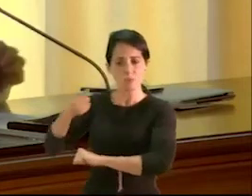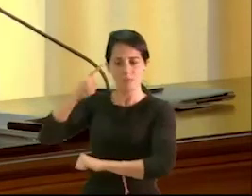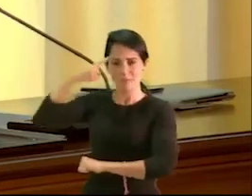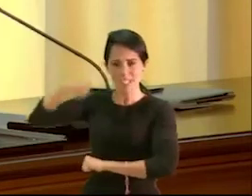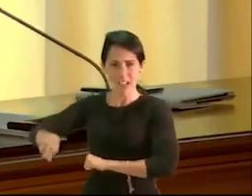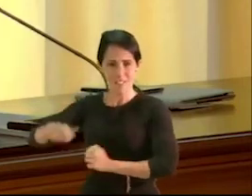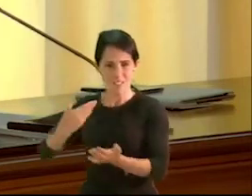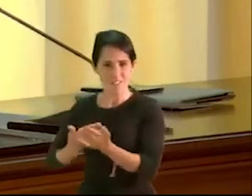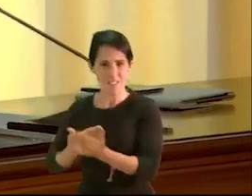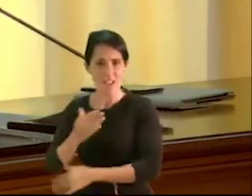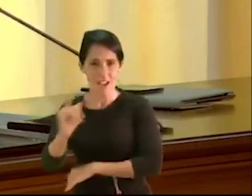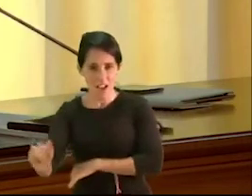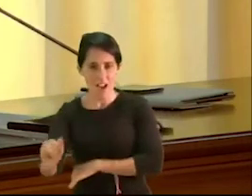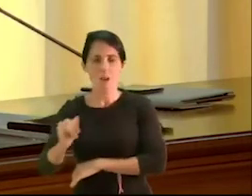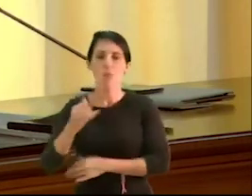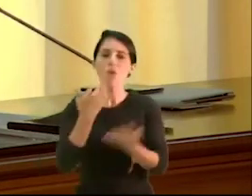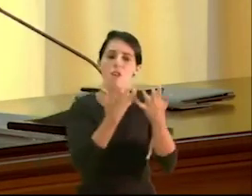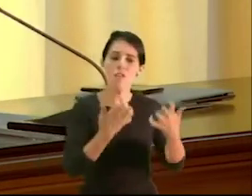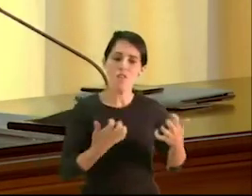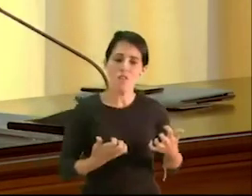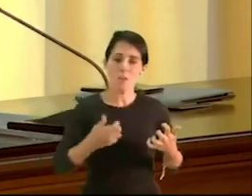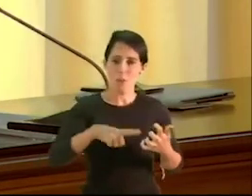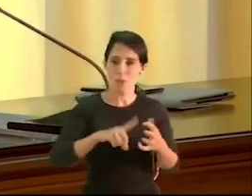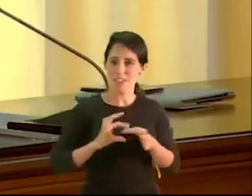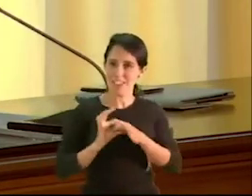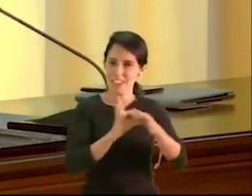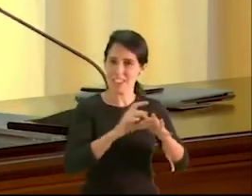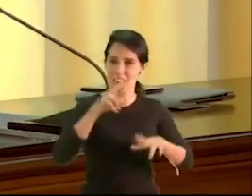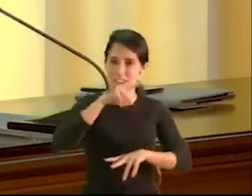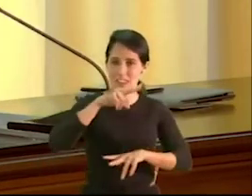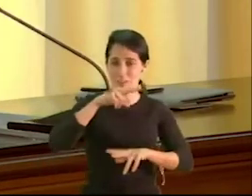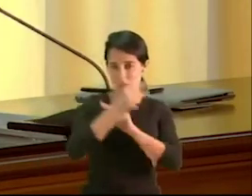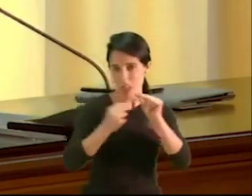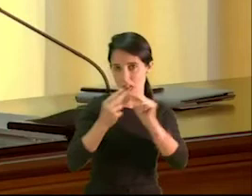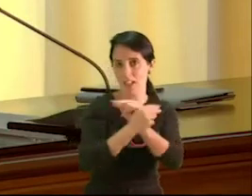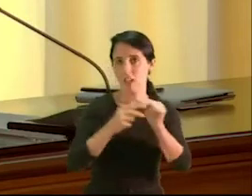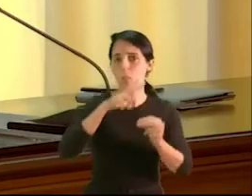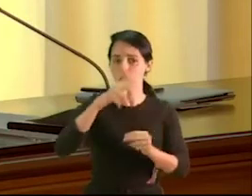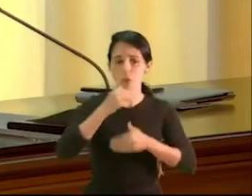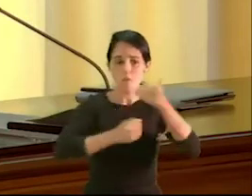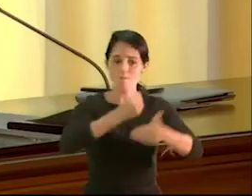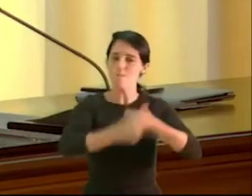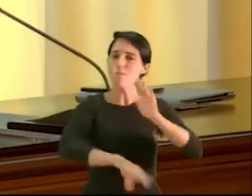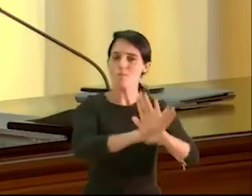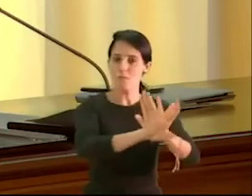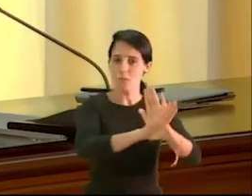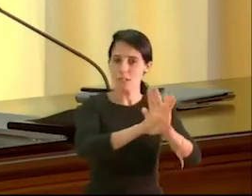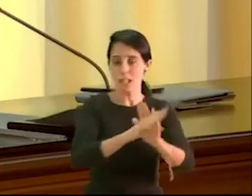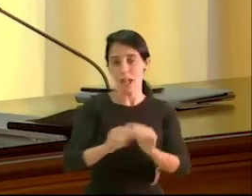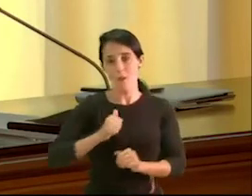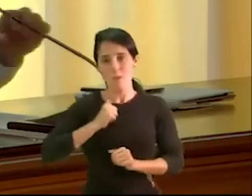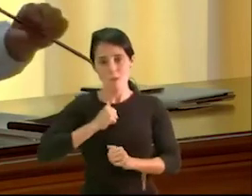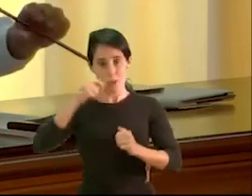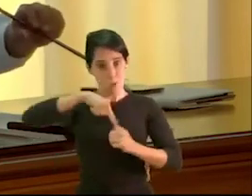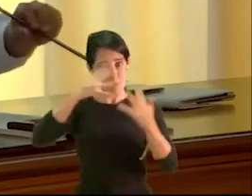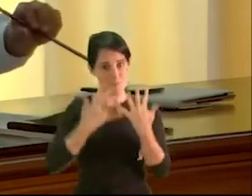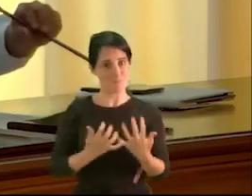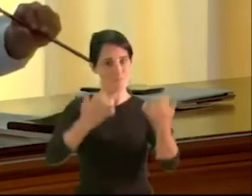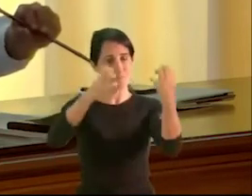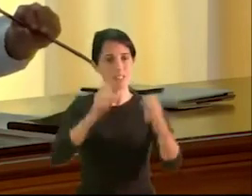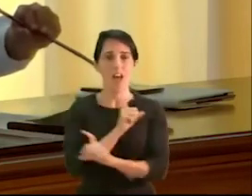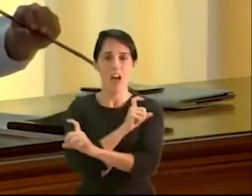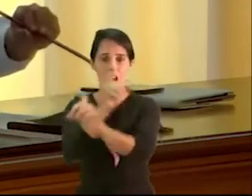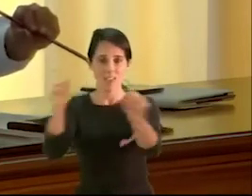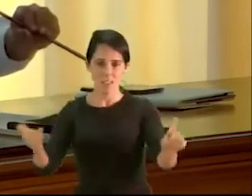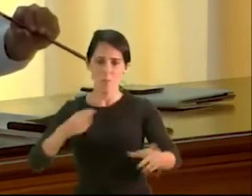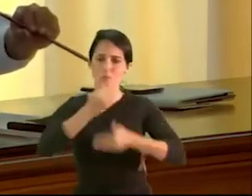informe hablaba de ello y era una de las cuestiones por las que hoy estamos debatiendo esto. Por lo tanto, vamos a seguir con el procedimiento adelante y aprovecho esta sesión plenaria para comunicar que seguimos con el